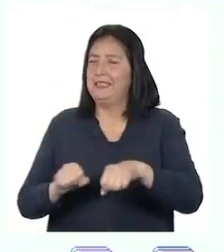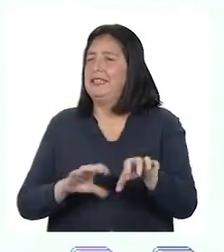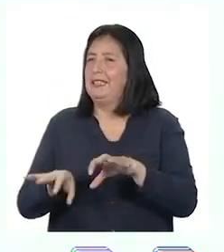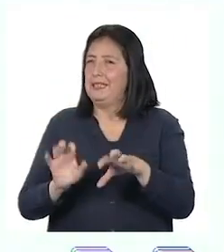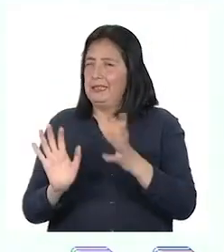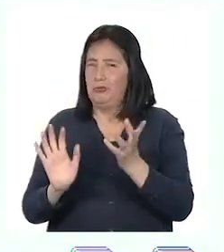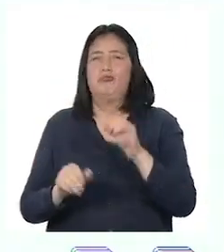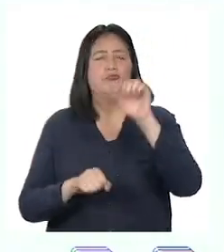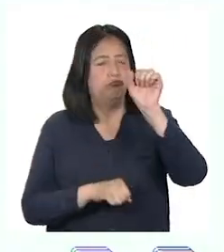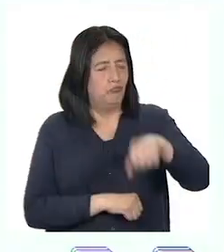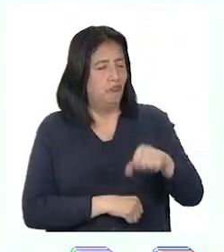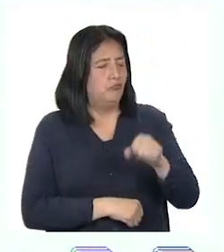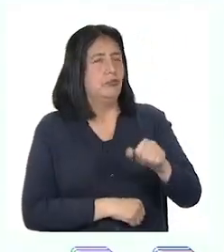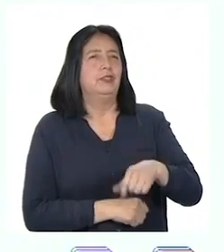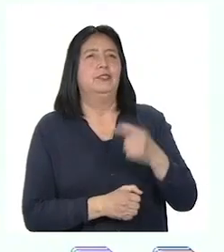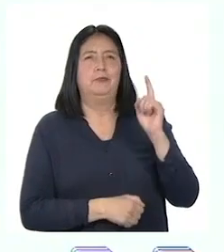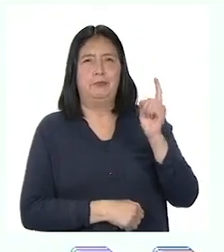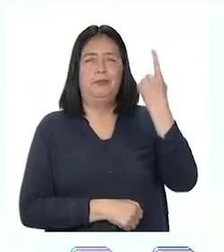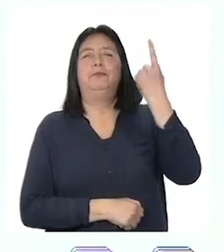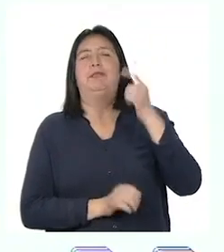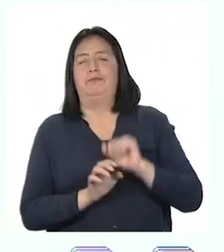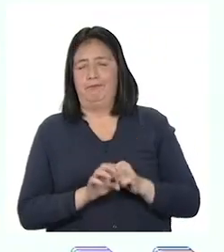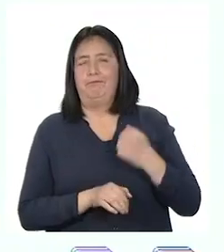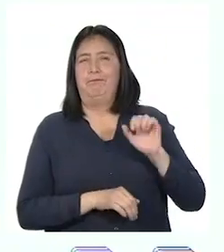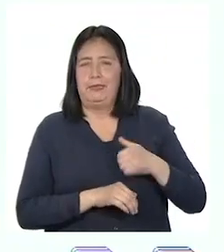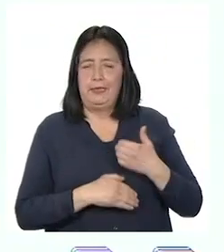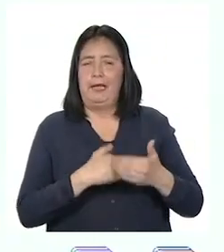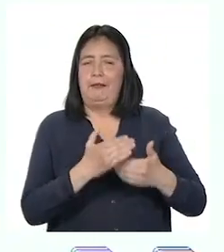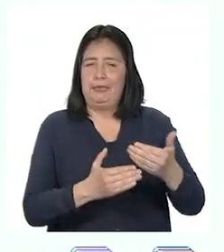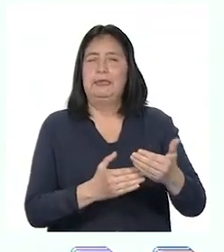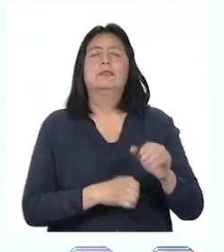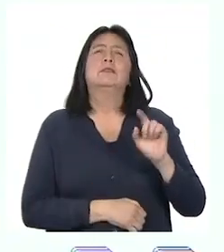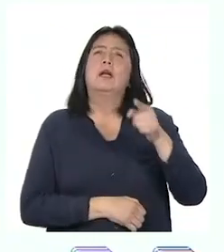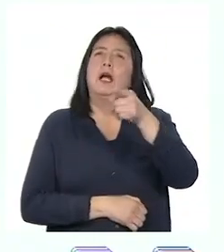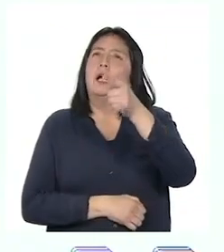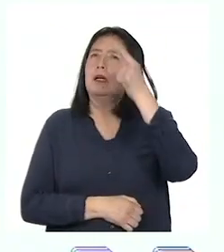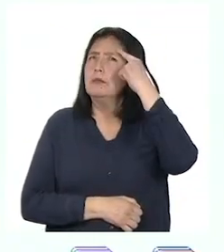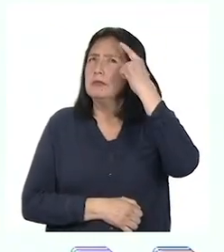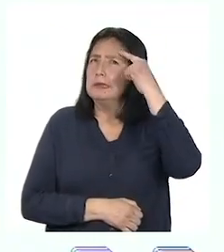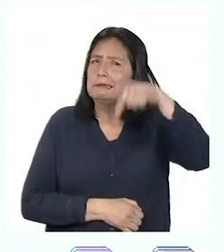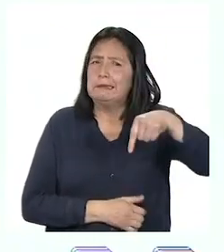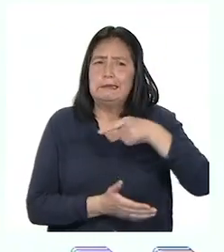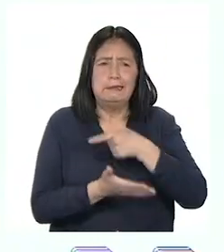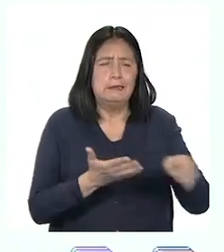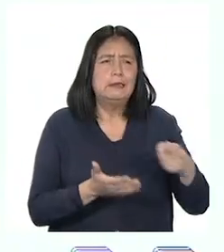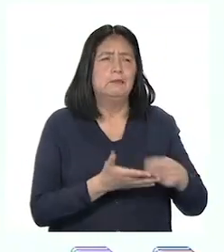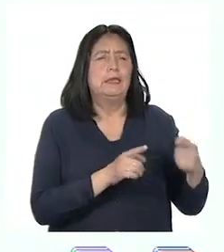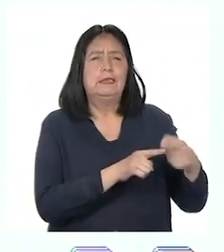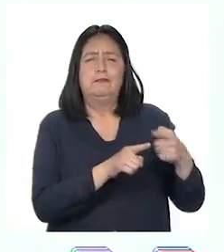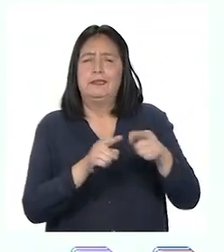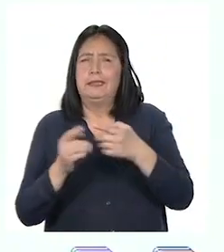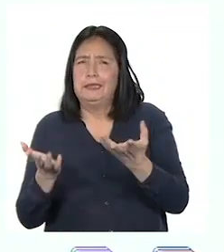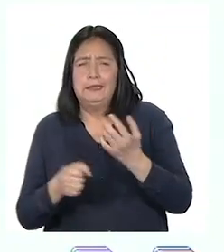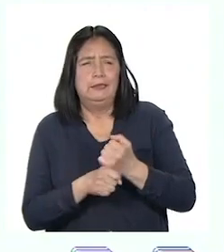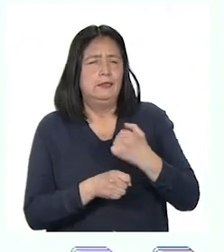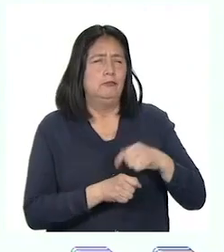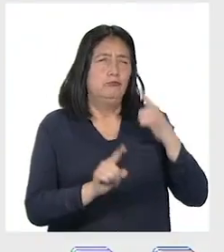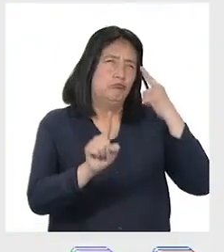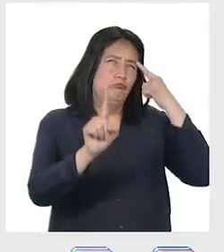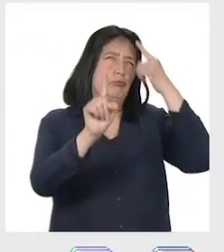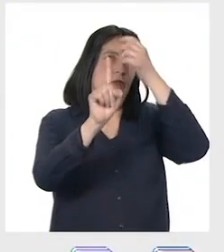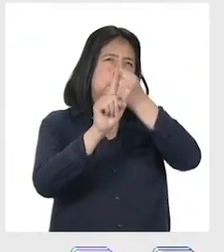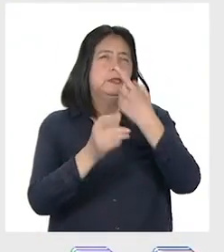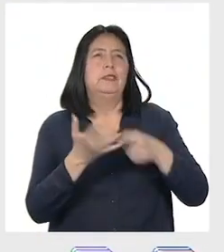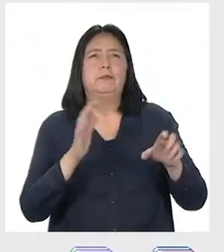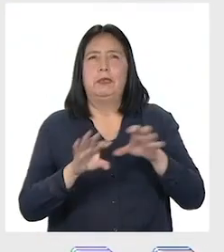acciones. Ese es nuestro primer gran paso. Tengan presente que durante estas semanas de actividades, nuestro gran reto